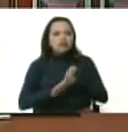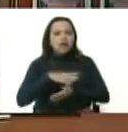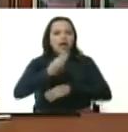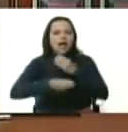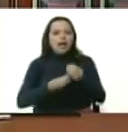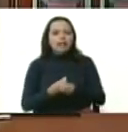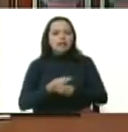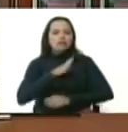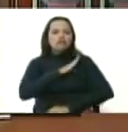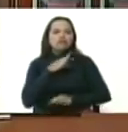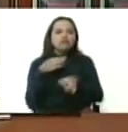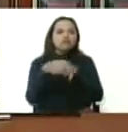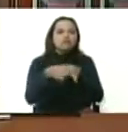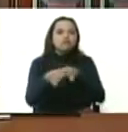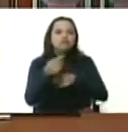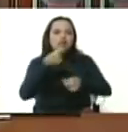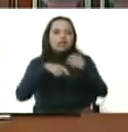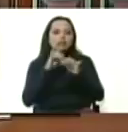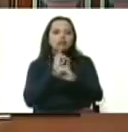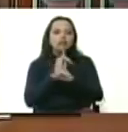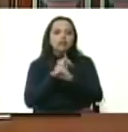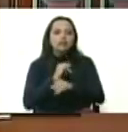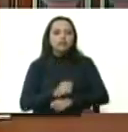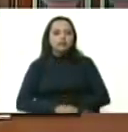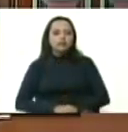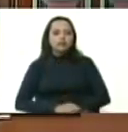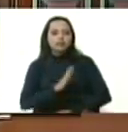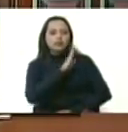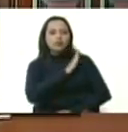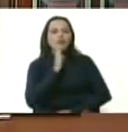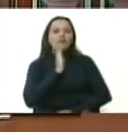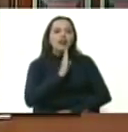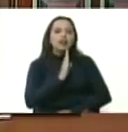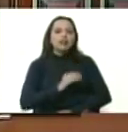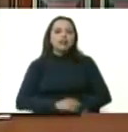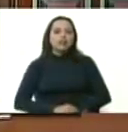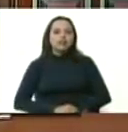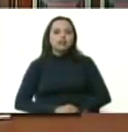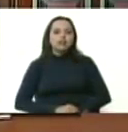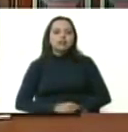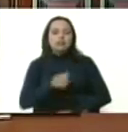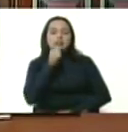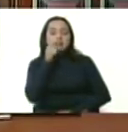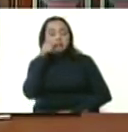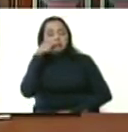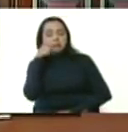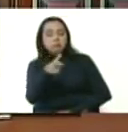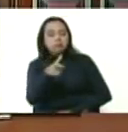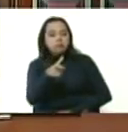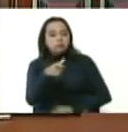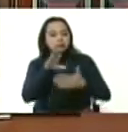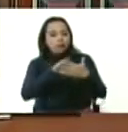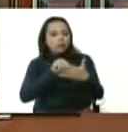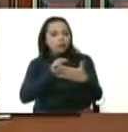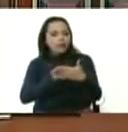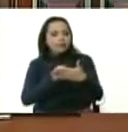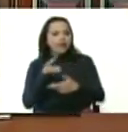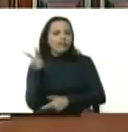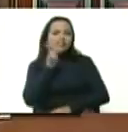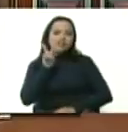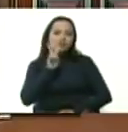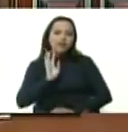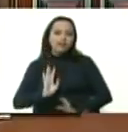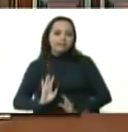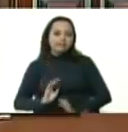propia criptodivisa su propia criptobanca y a quien observan a Venezuela